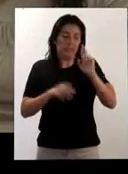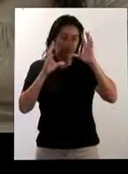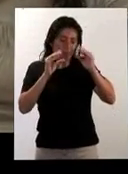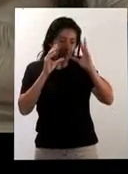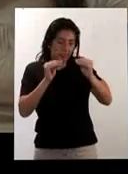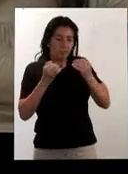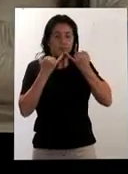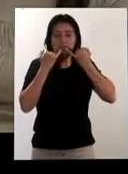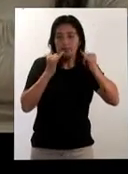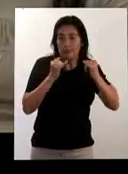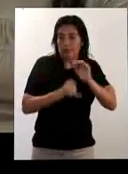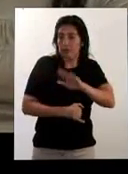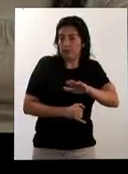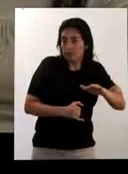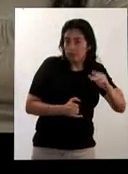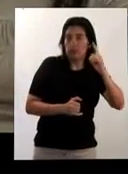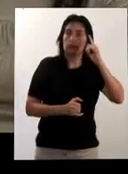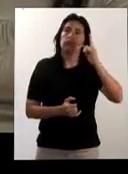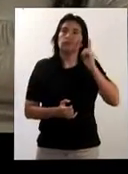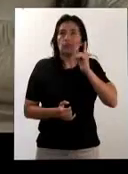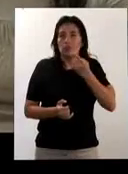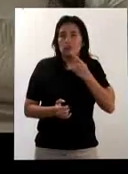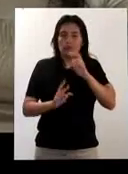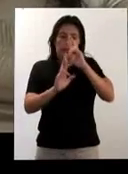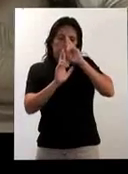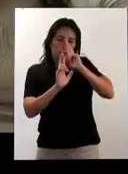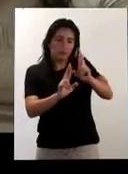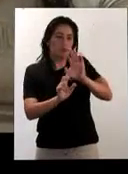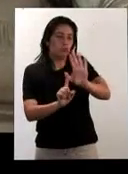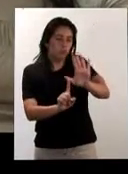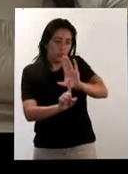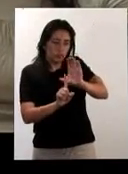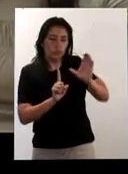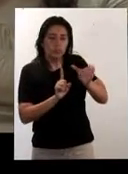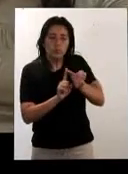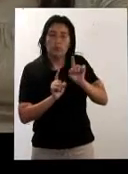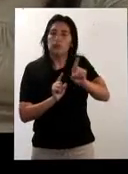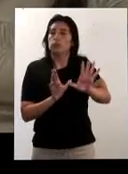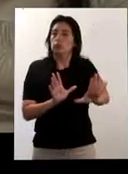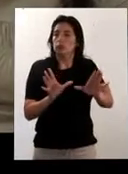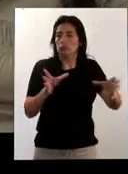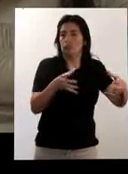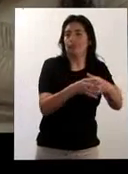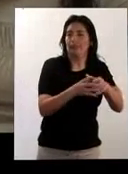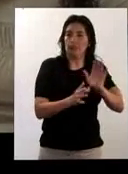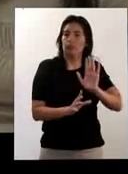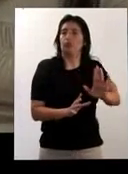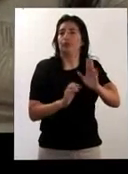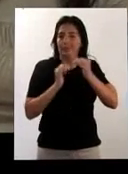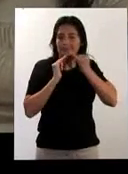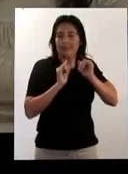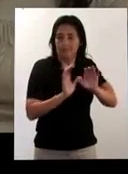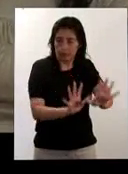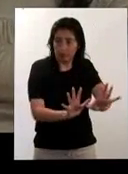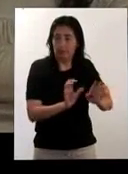idioma en los niños sordos, creemos y respetamos su cultura, su comunidad y su idioma.